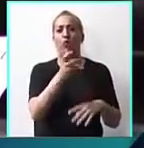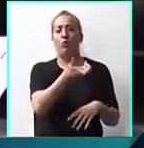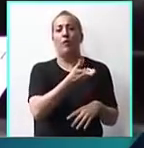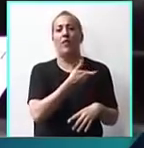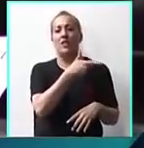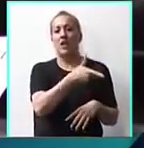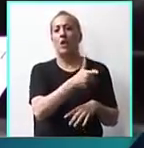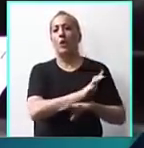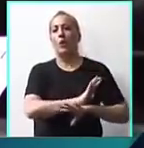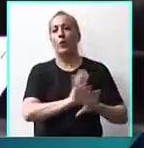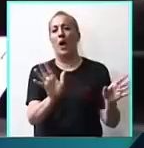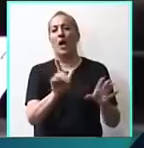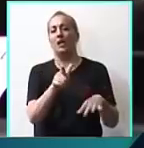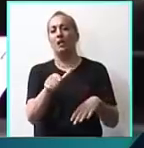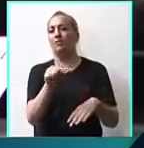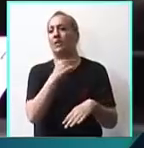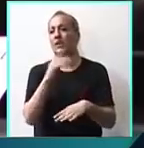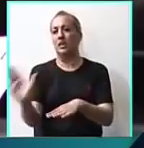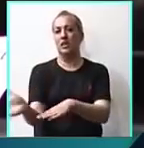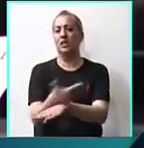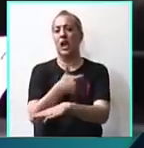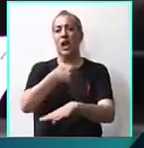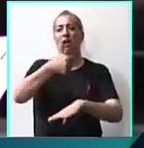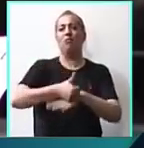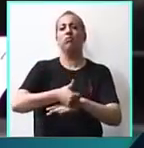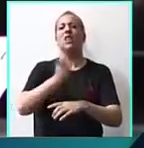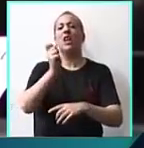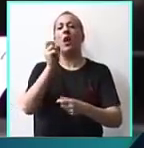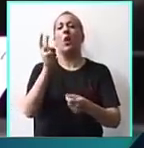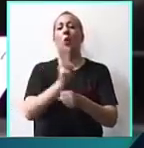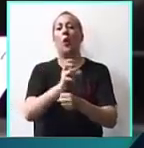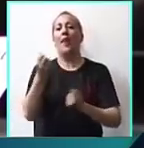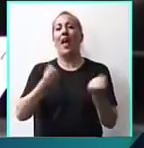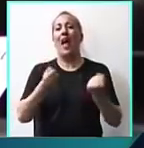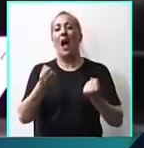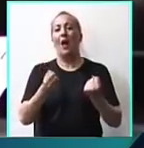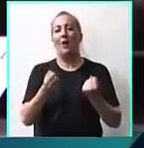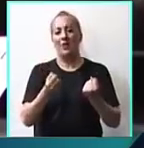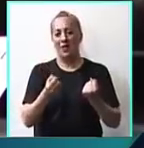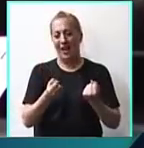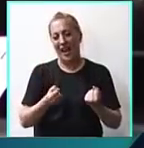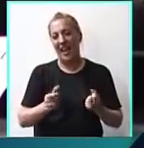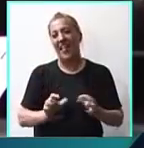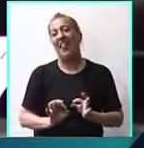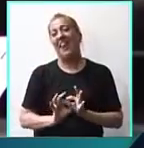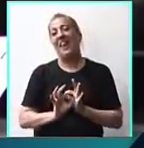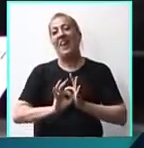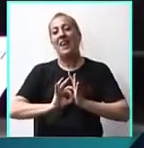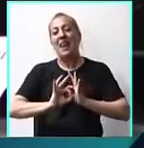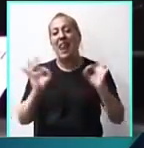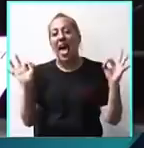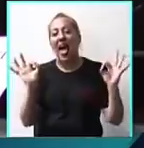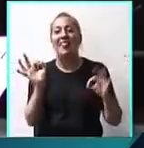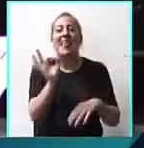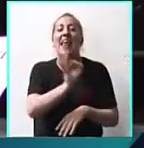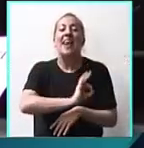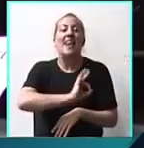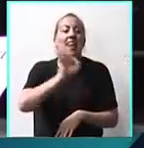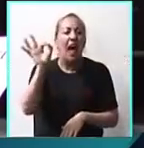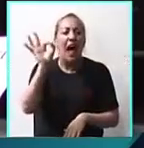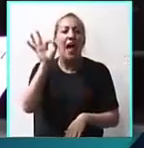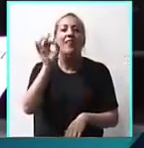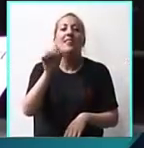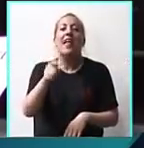van a terminar con los cuidacoches en los espectáculos públicos. Nadie, nadie que tenga un poquitito de